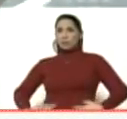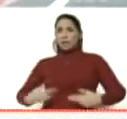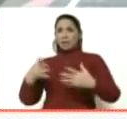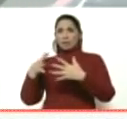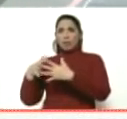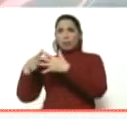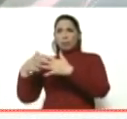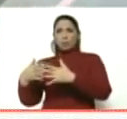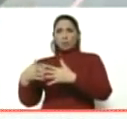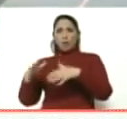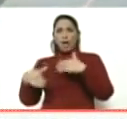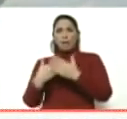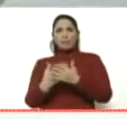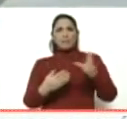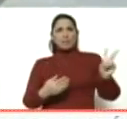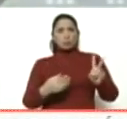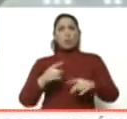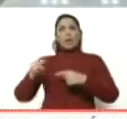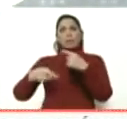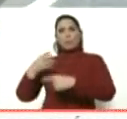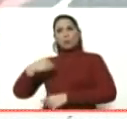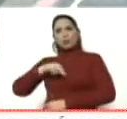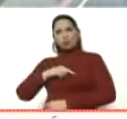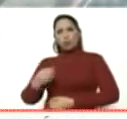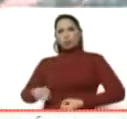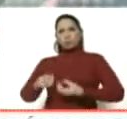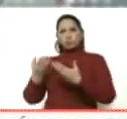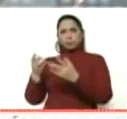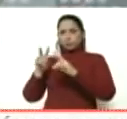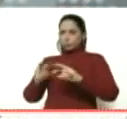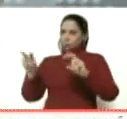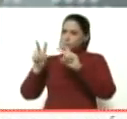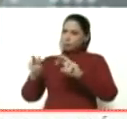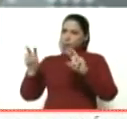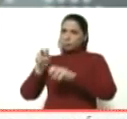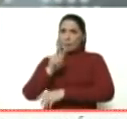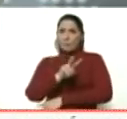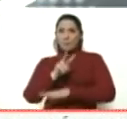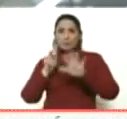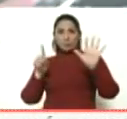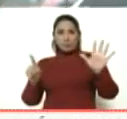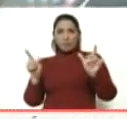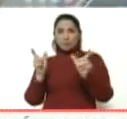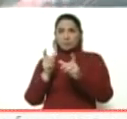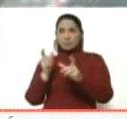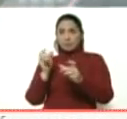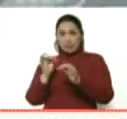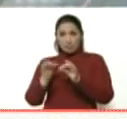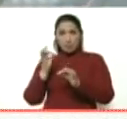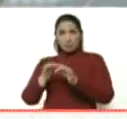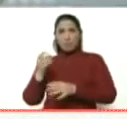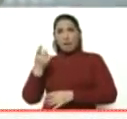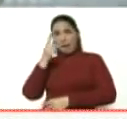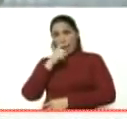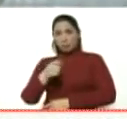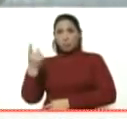Unidos. Luego también seguimos otorgando, en el 26 de septiembre del año pasado, nuestra